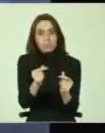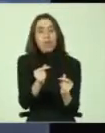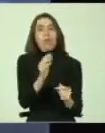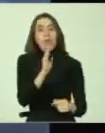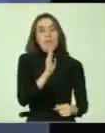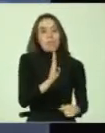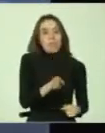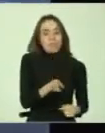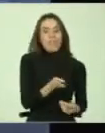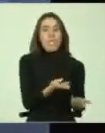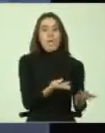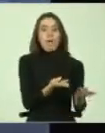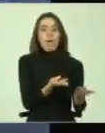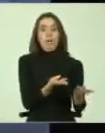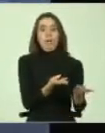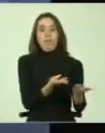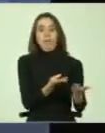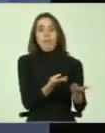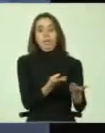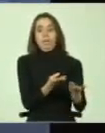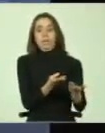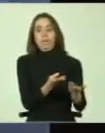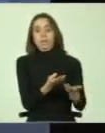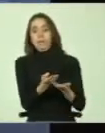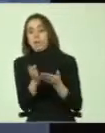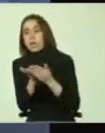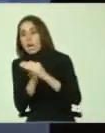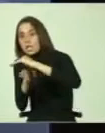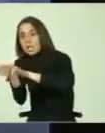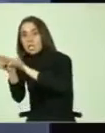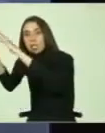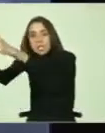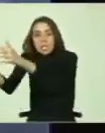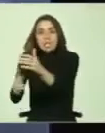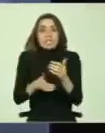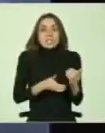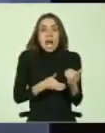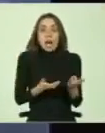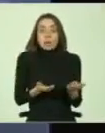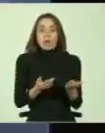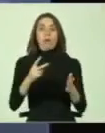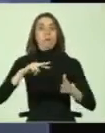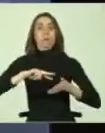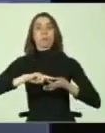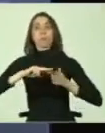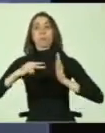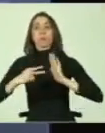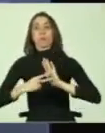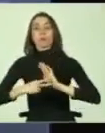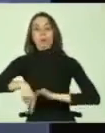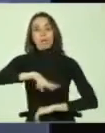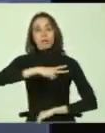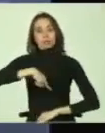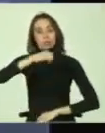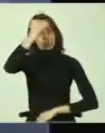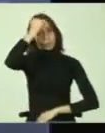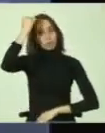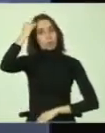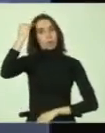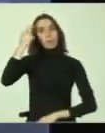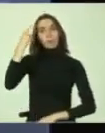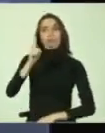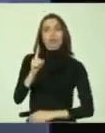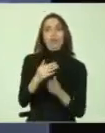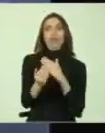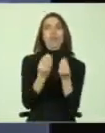haberla rescatado. Pero para eso, el problema es que nosotros como bomberos no sabemos